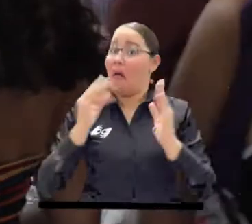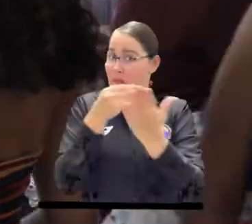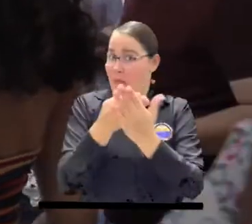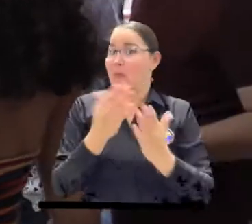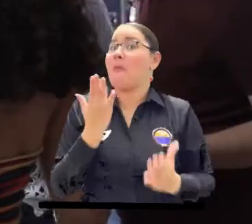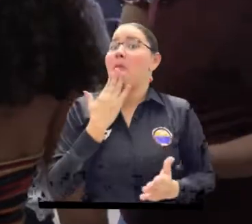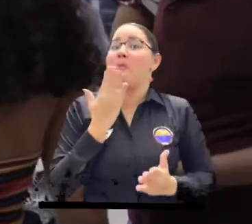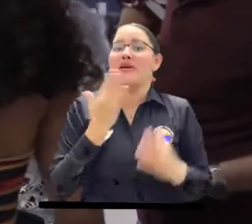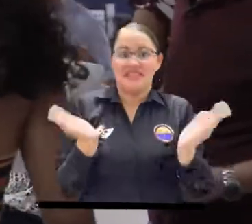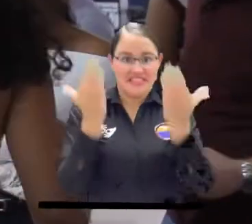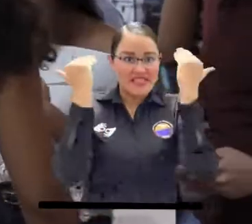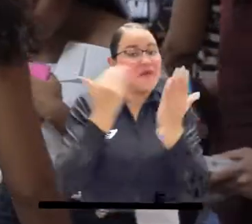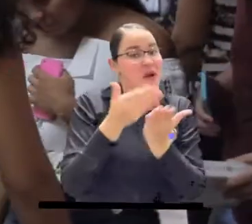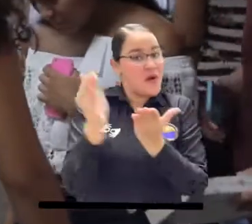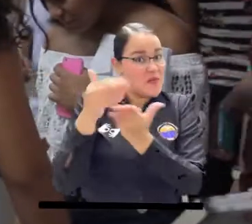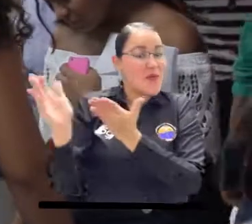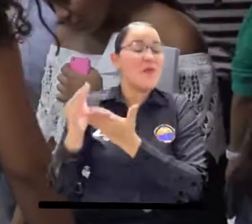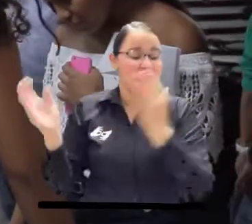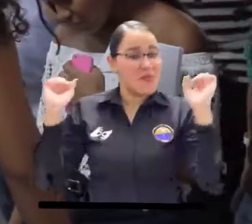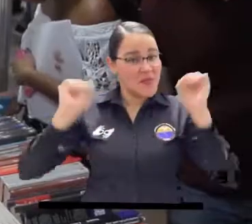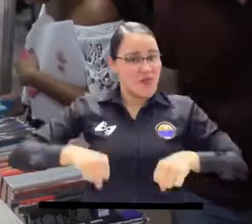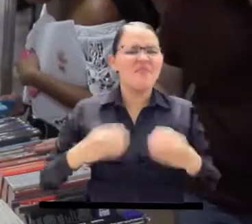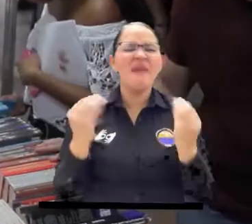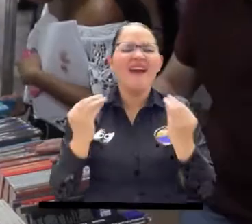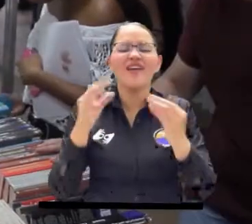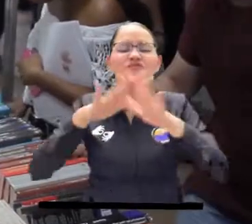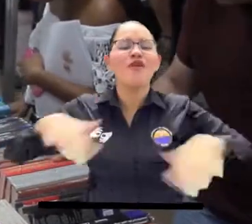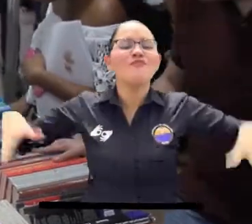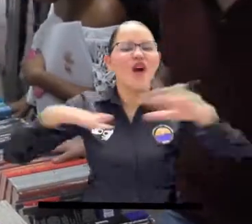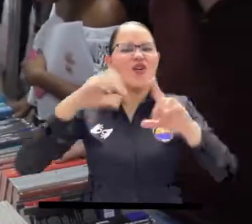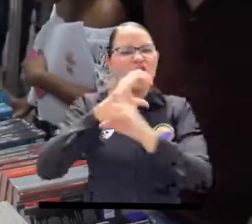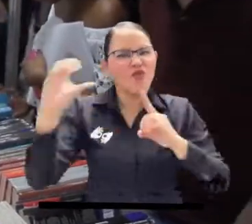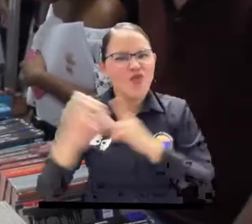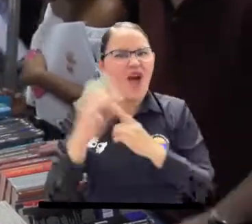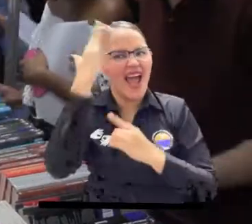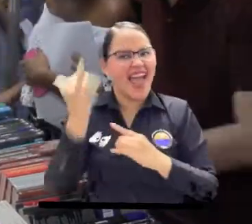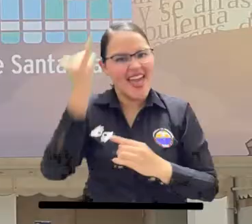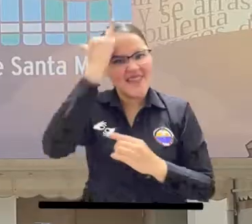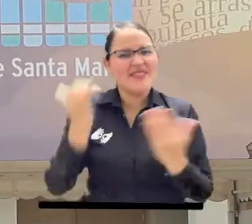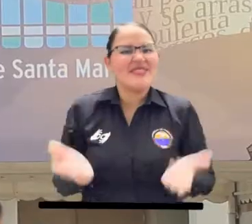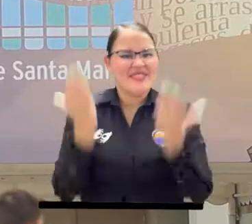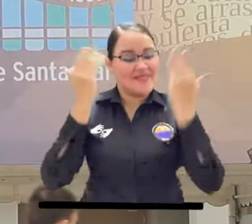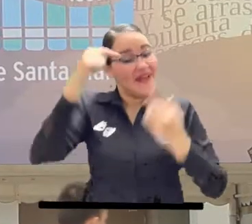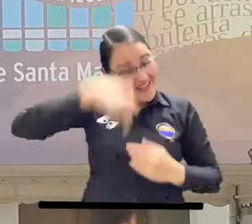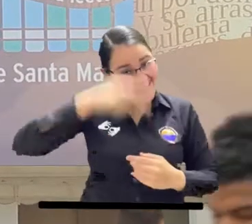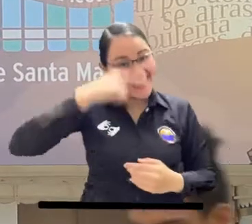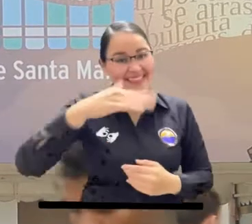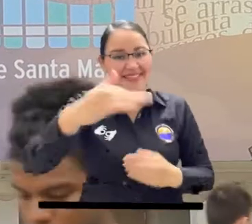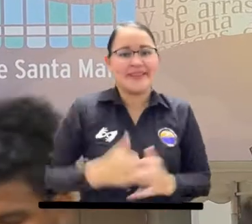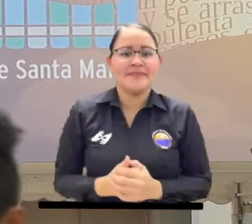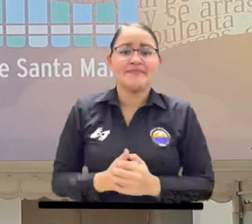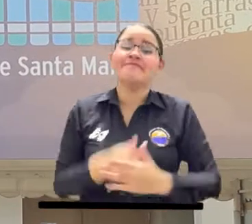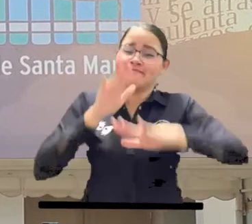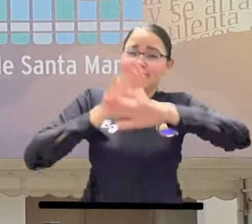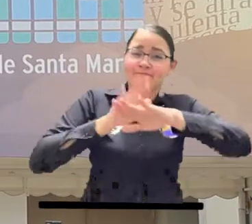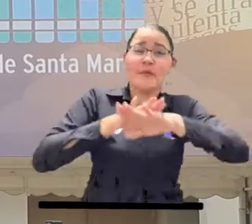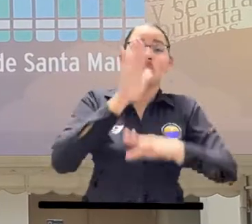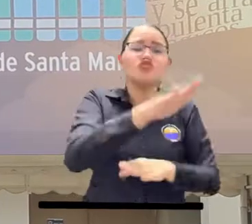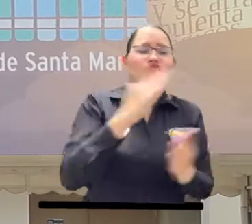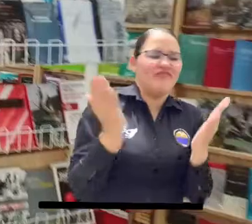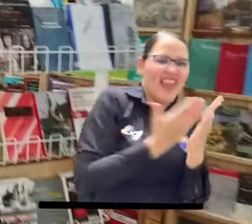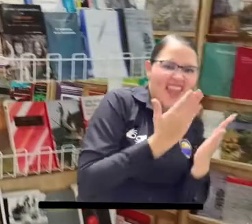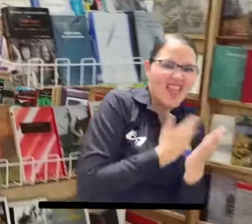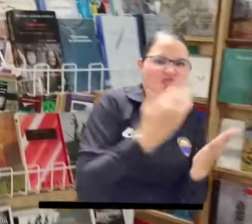complacidos y que estos espacios culturales y académicos los podamos seguir teniendo aquí en la ciudad. La Editorial Unimagdalena, junto a entidades que